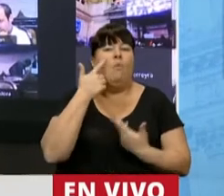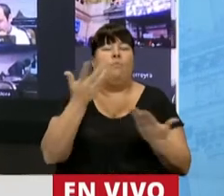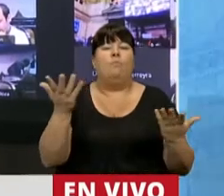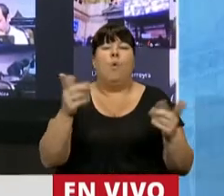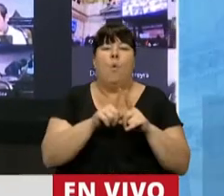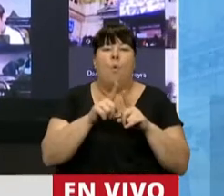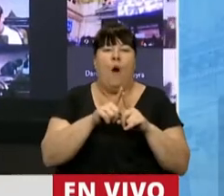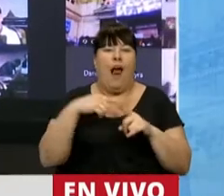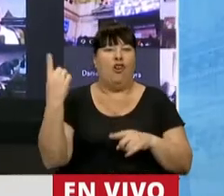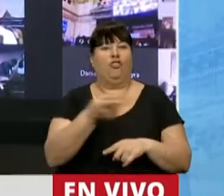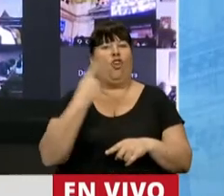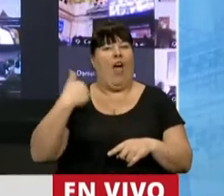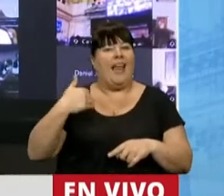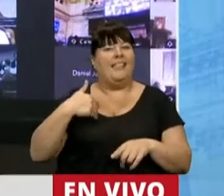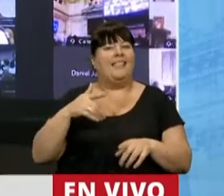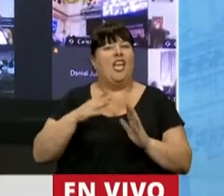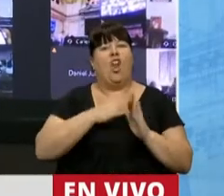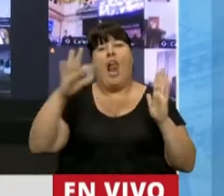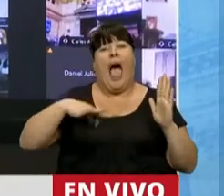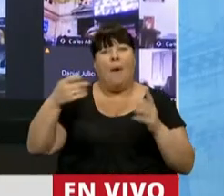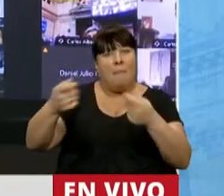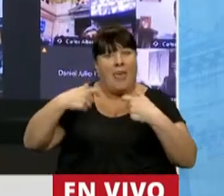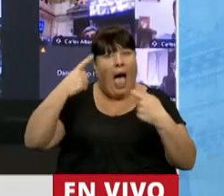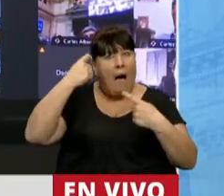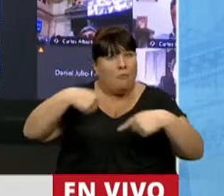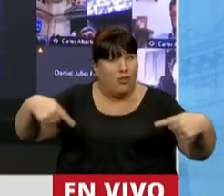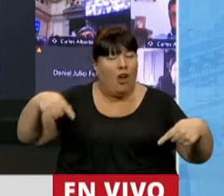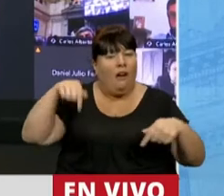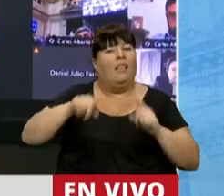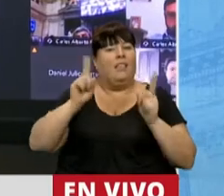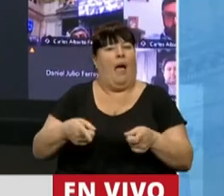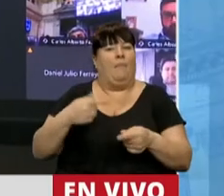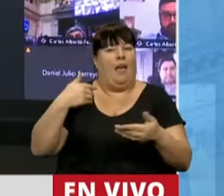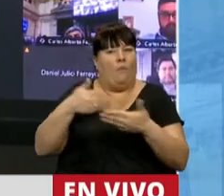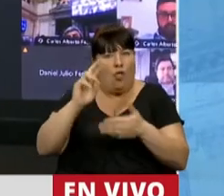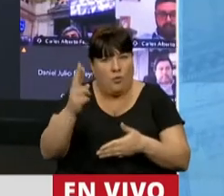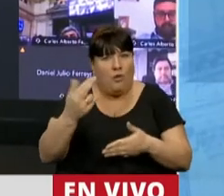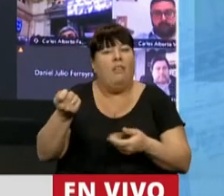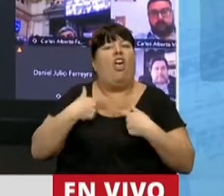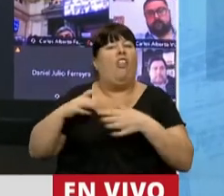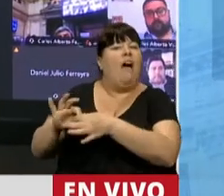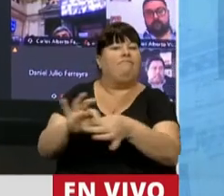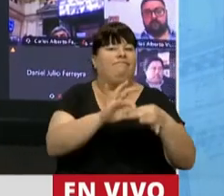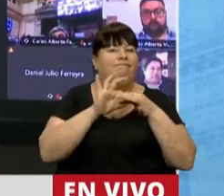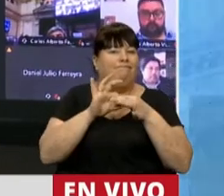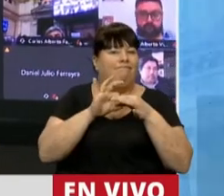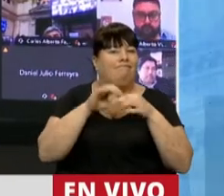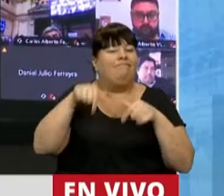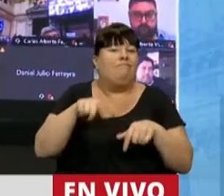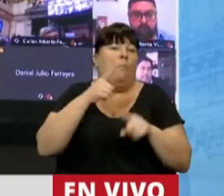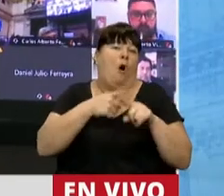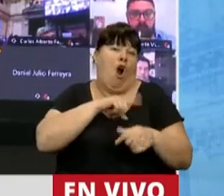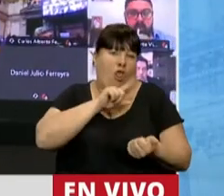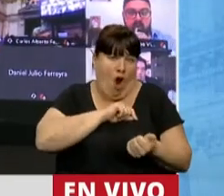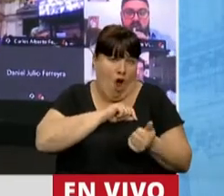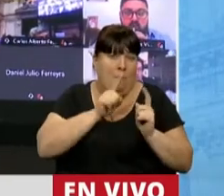algo que nos dio a todos los argentinos durante toda su vida. nos unió, en este caso en el dolor,